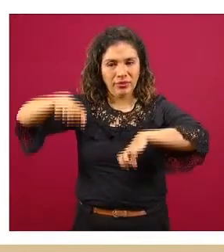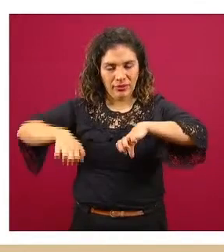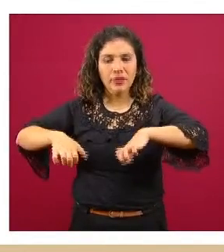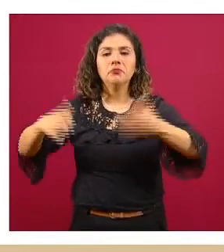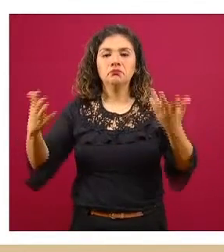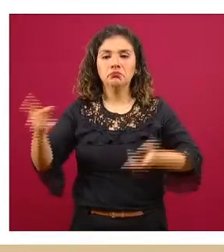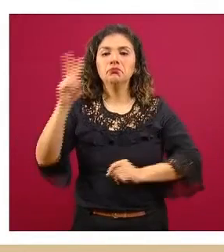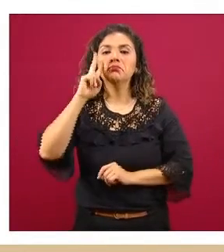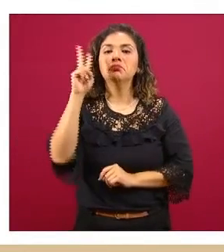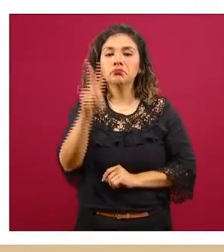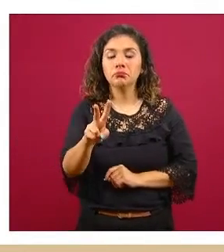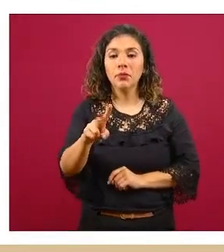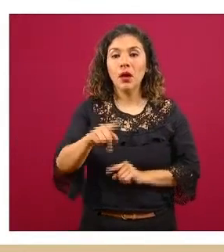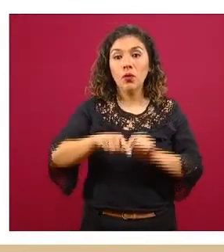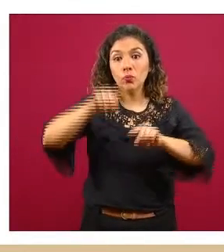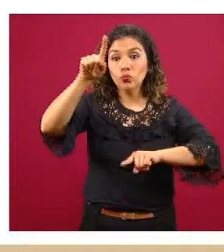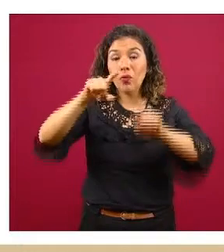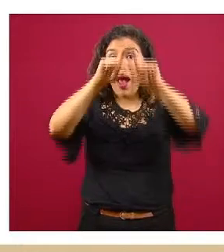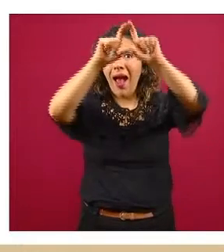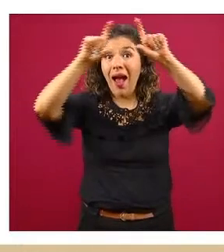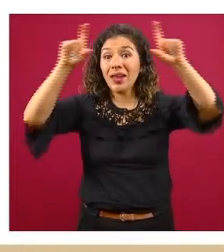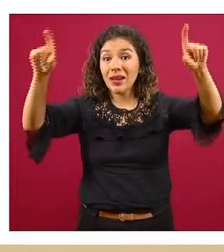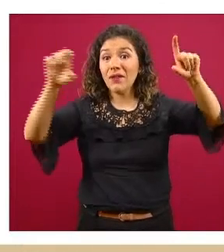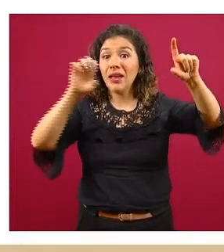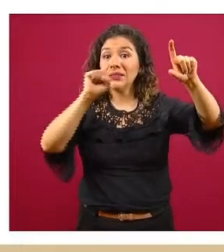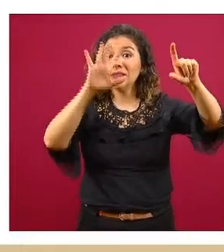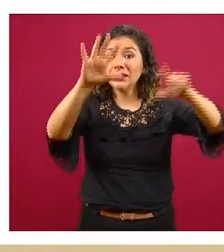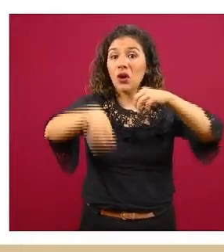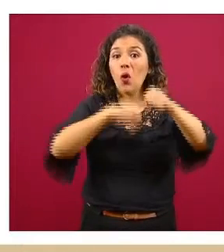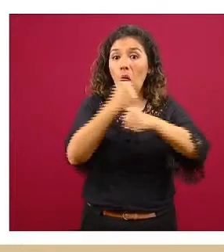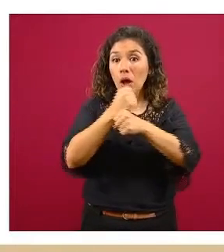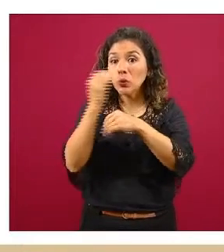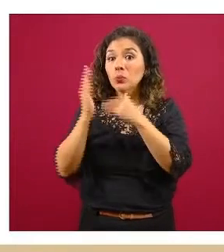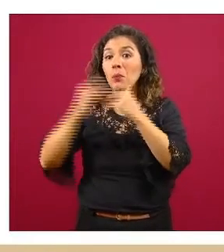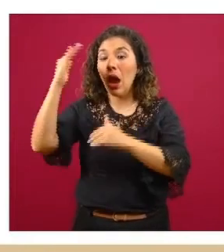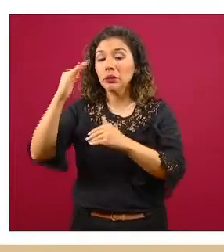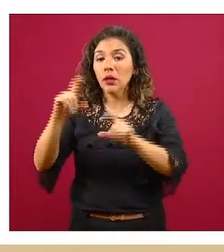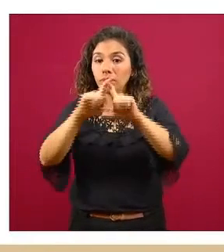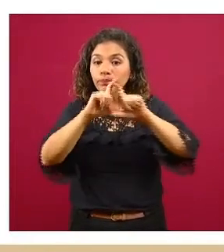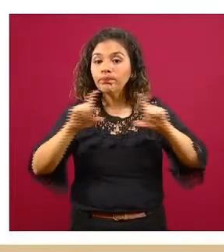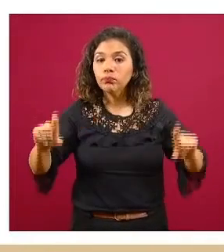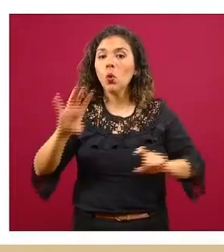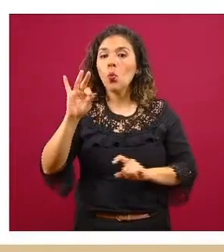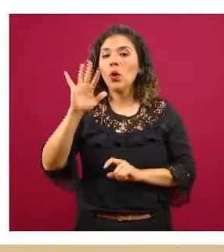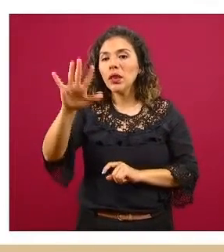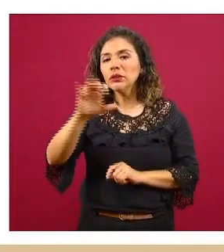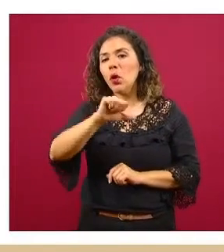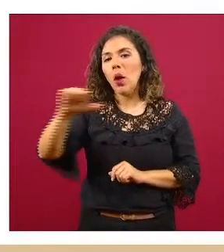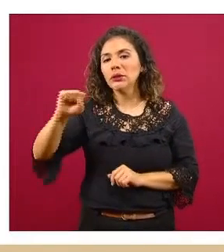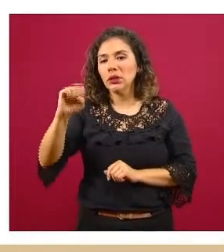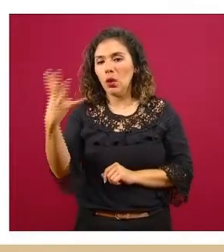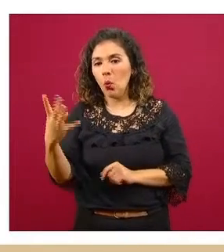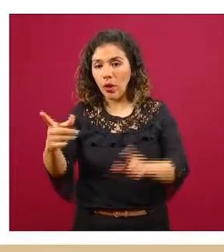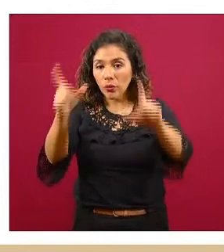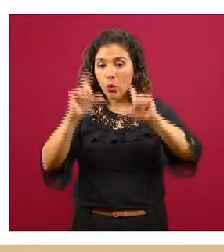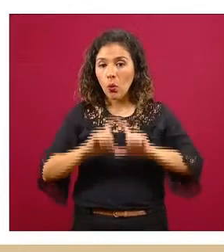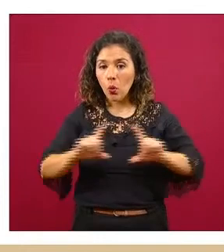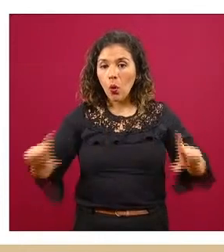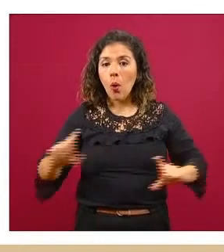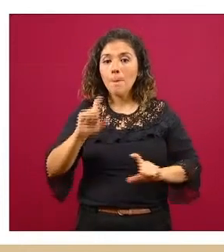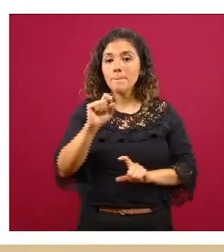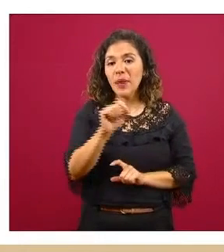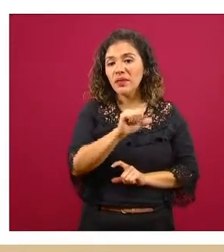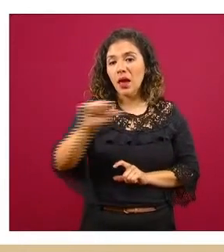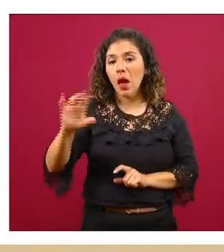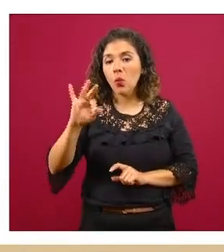tenemos en las gráficas de arriba 65 años y más en las de en medio de 45 a 64 y de 20